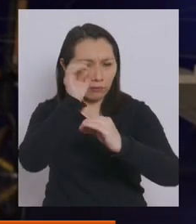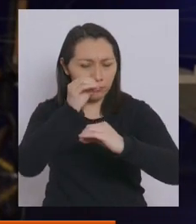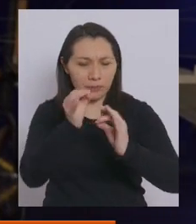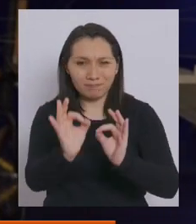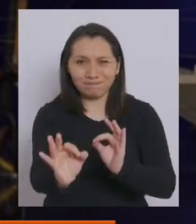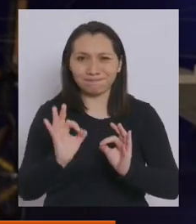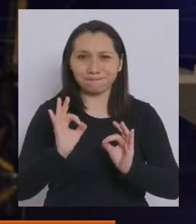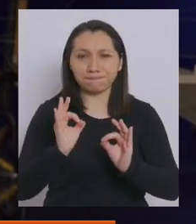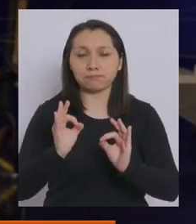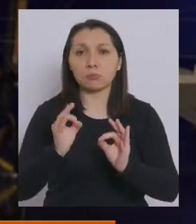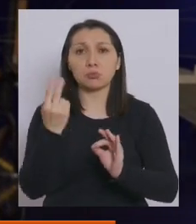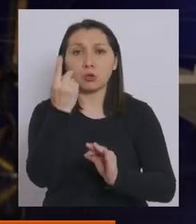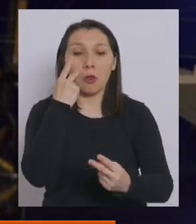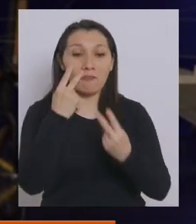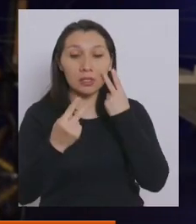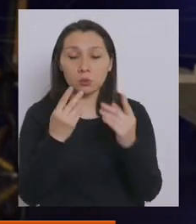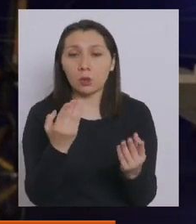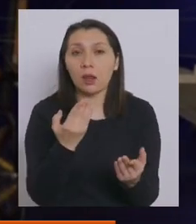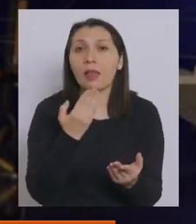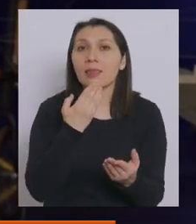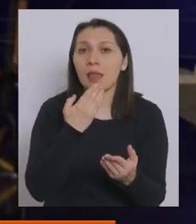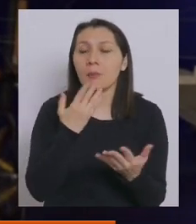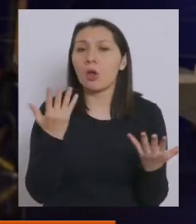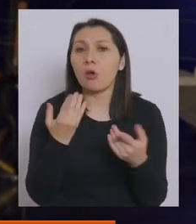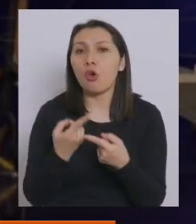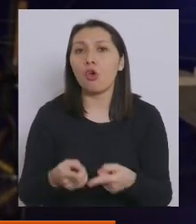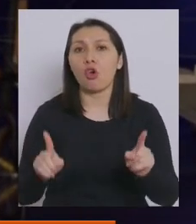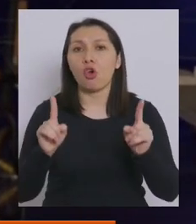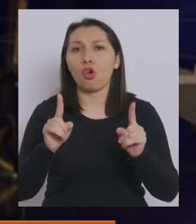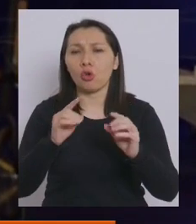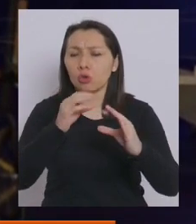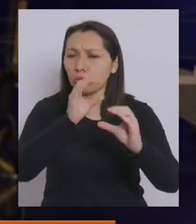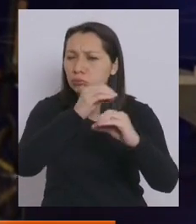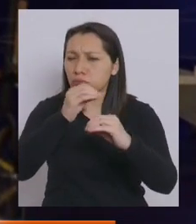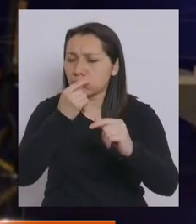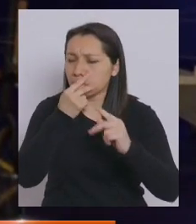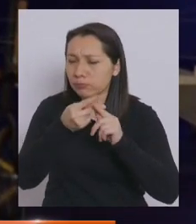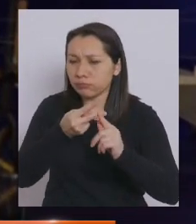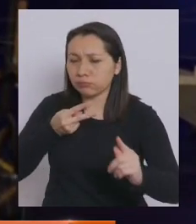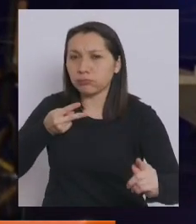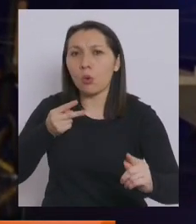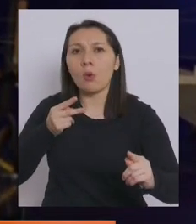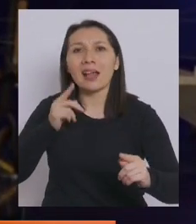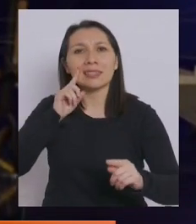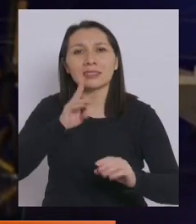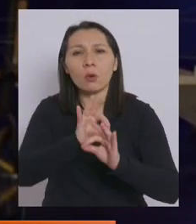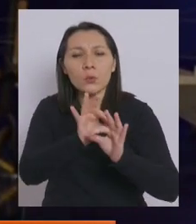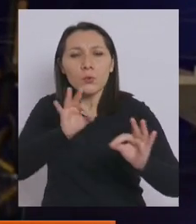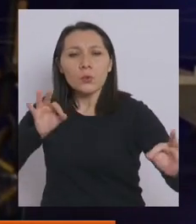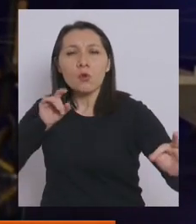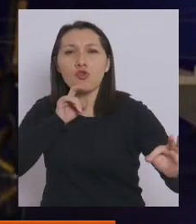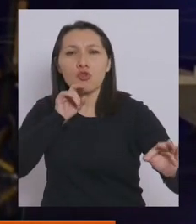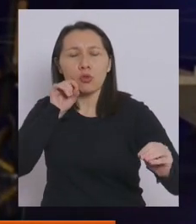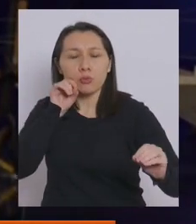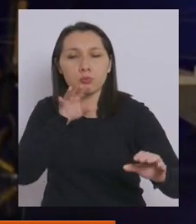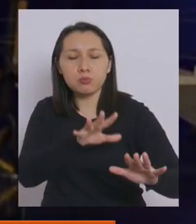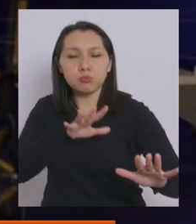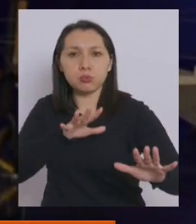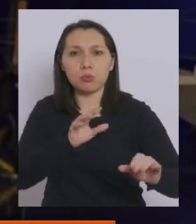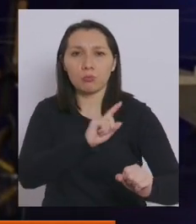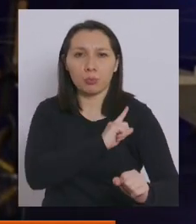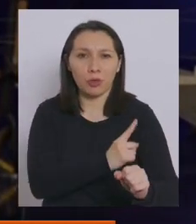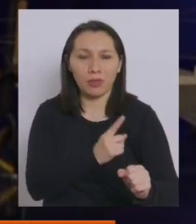solamente visual, sino que también a través de otros espectros como infrarrojos y además